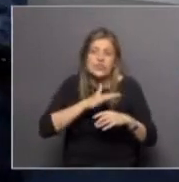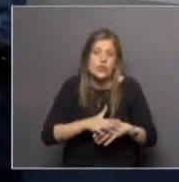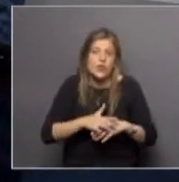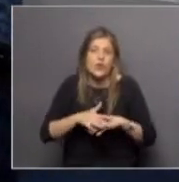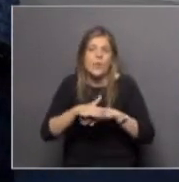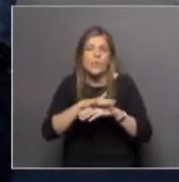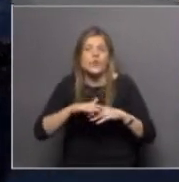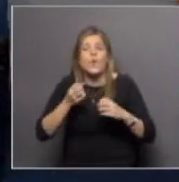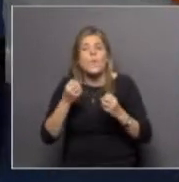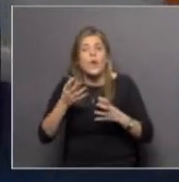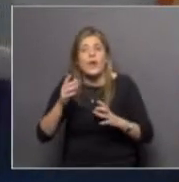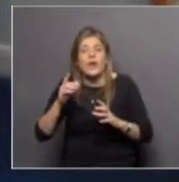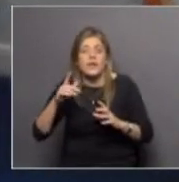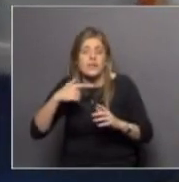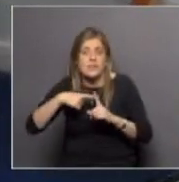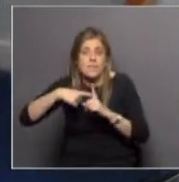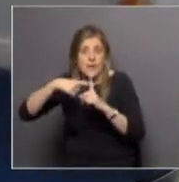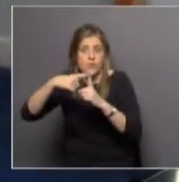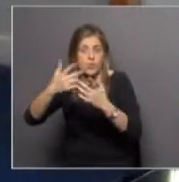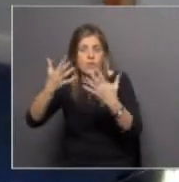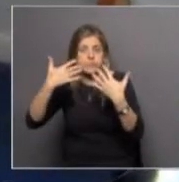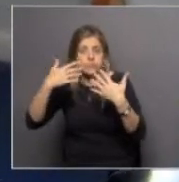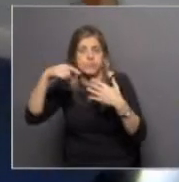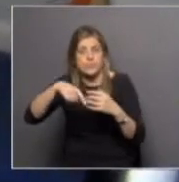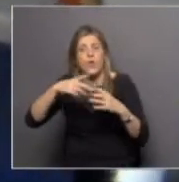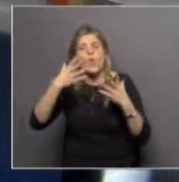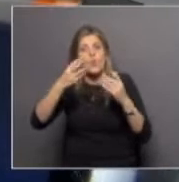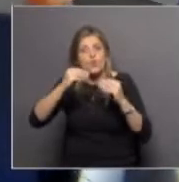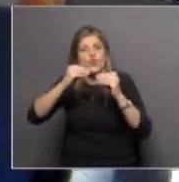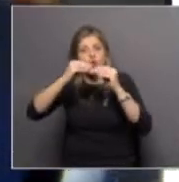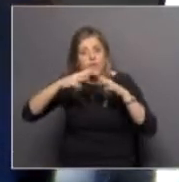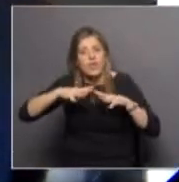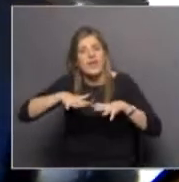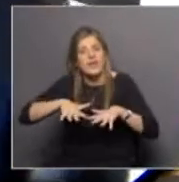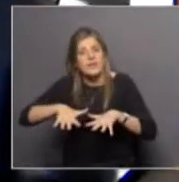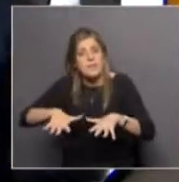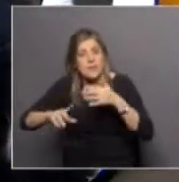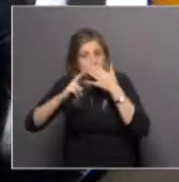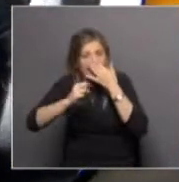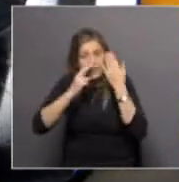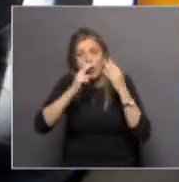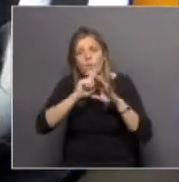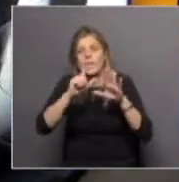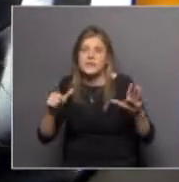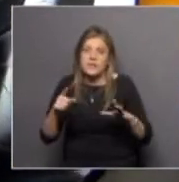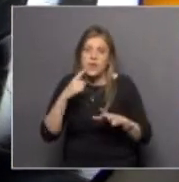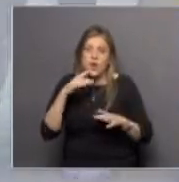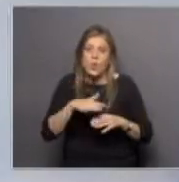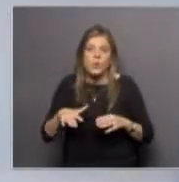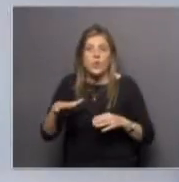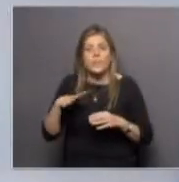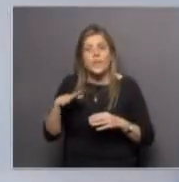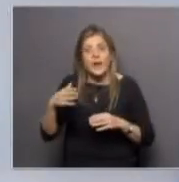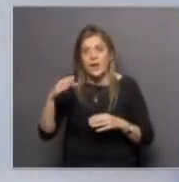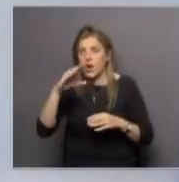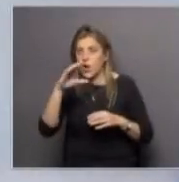mucho derretimiento. Y nosotros pudimos ver en el material en suspensión en la bahía Collins en particular,